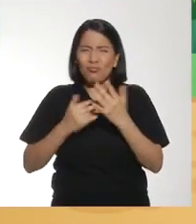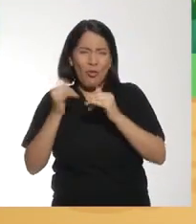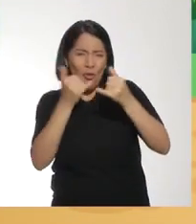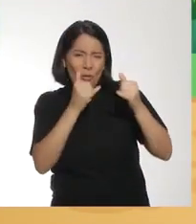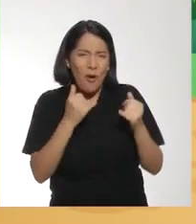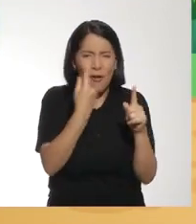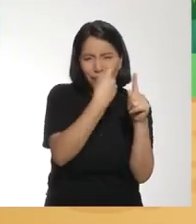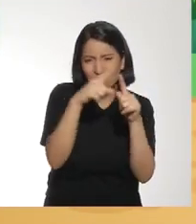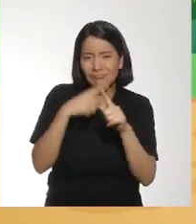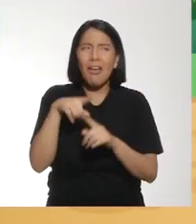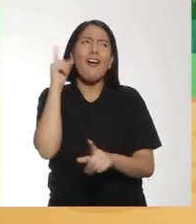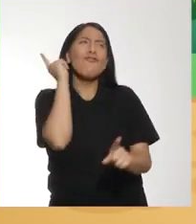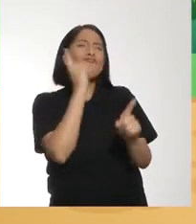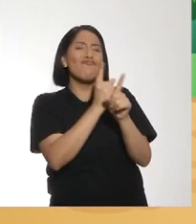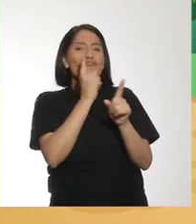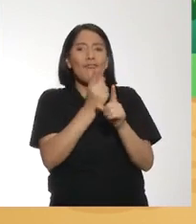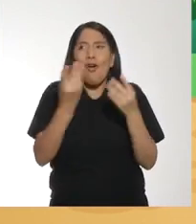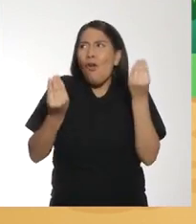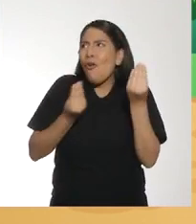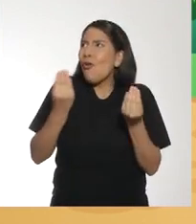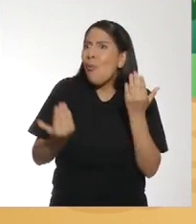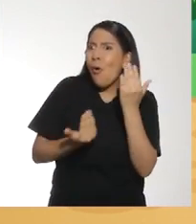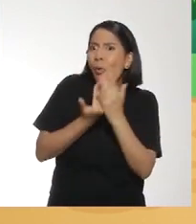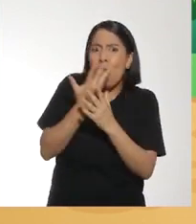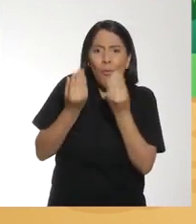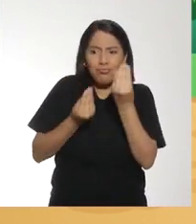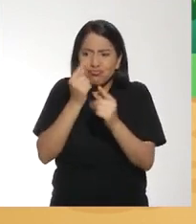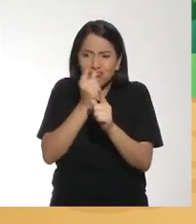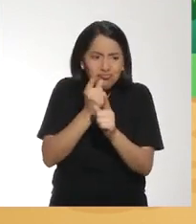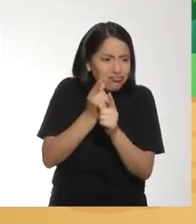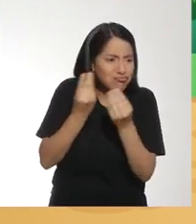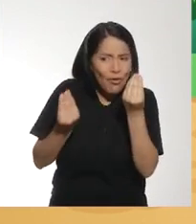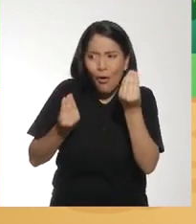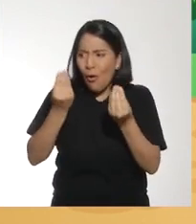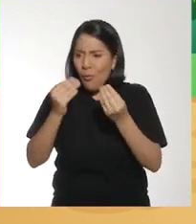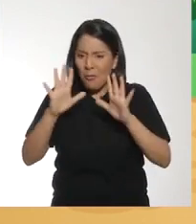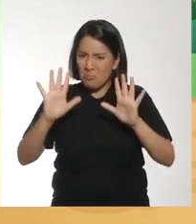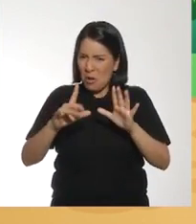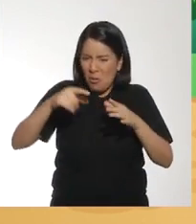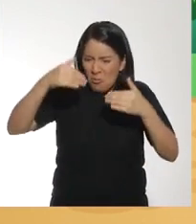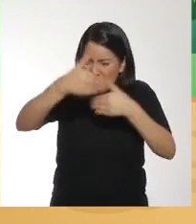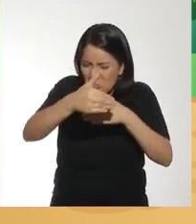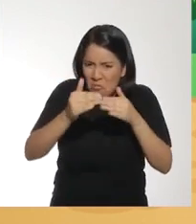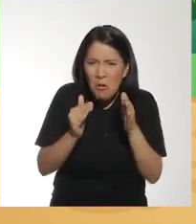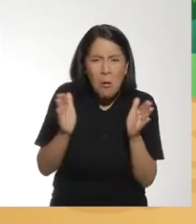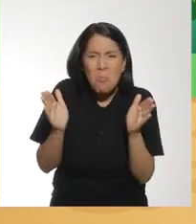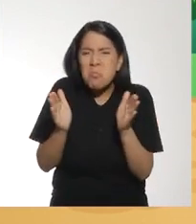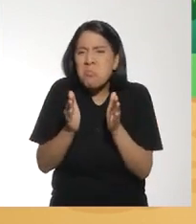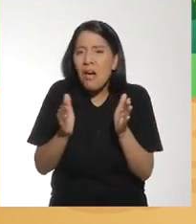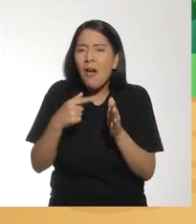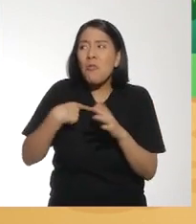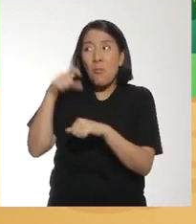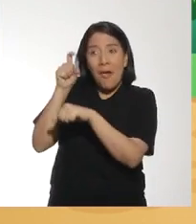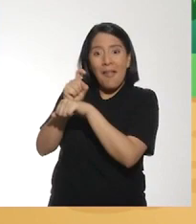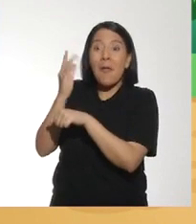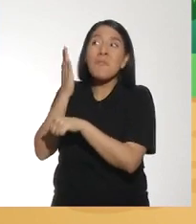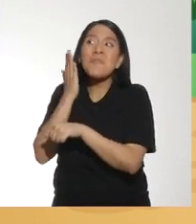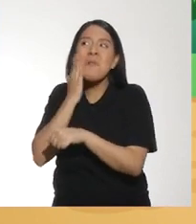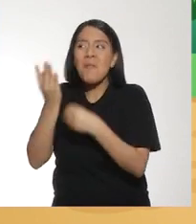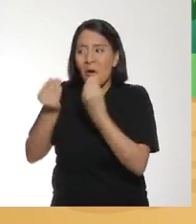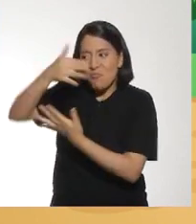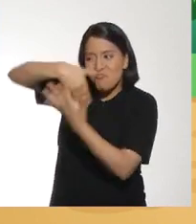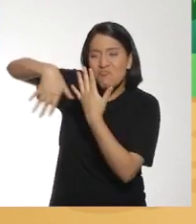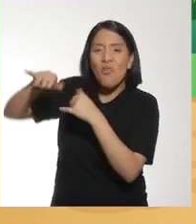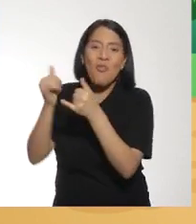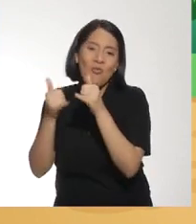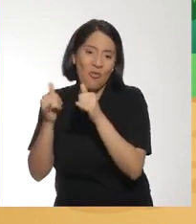Experimentando Nuevas formas de jugar Tienes mucha razón Fueron nuevas formas de jugar Y no necesitamos De mucho espacio Y se lo voy a enseñar